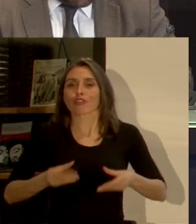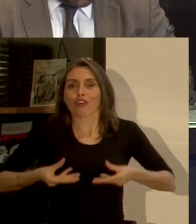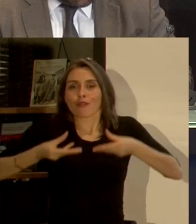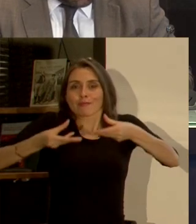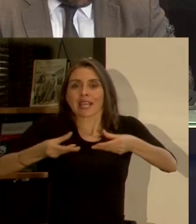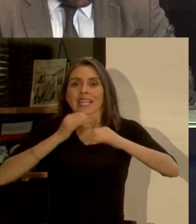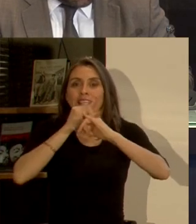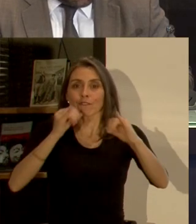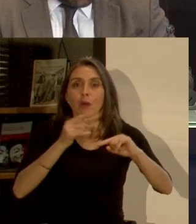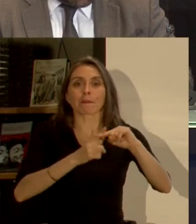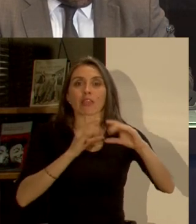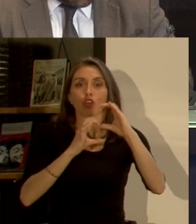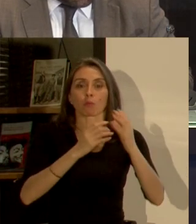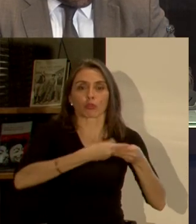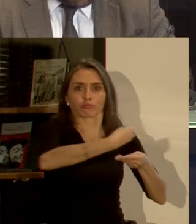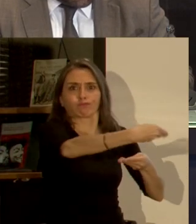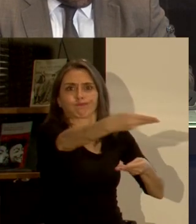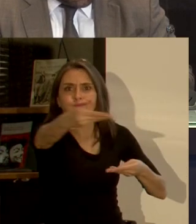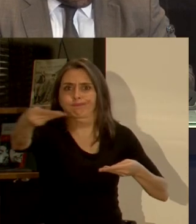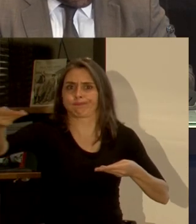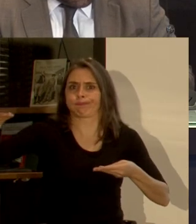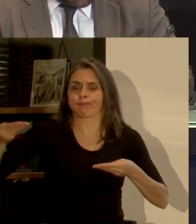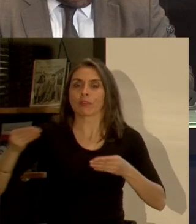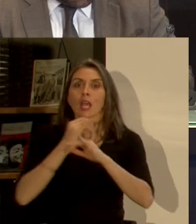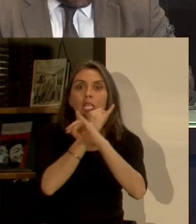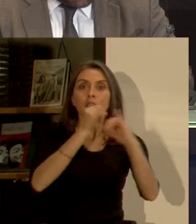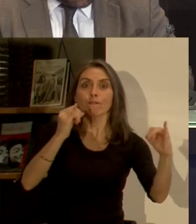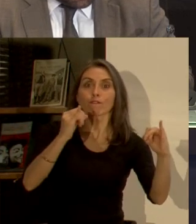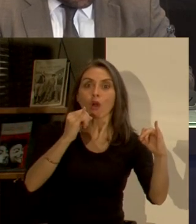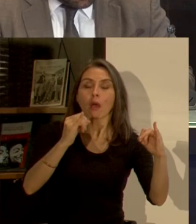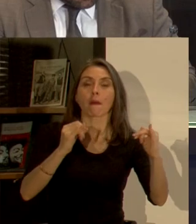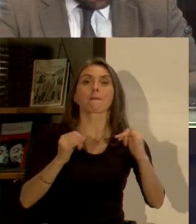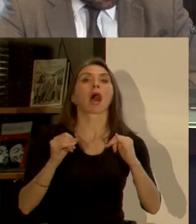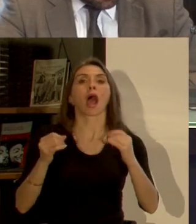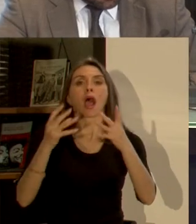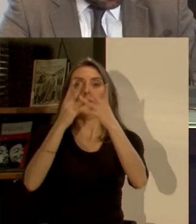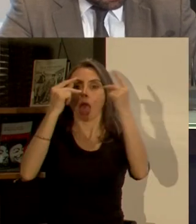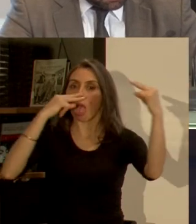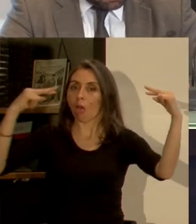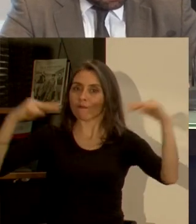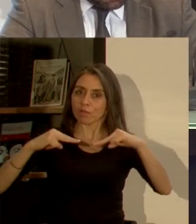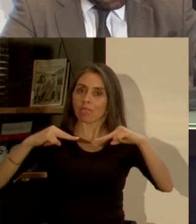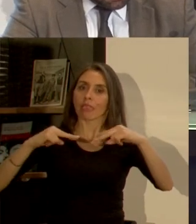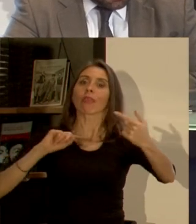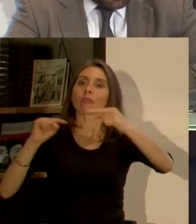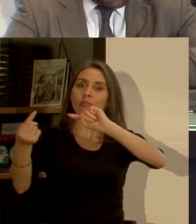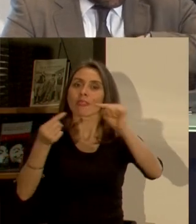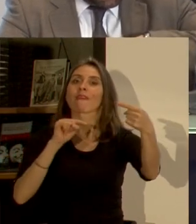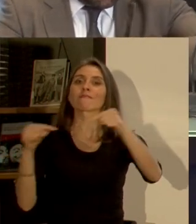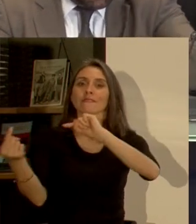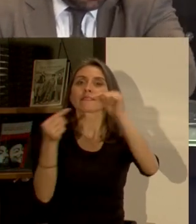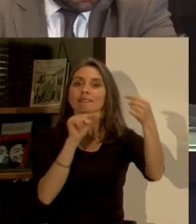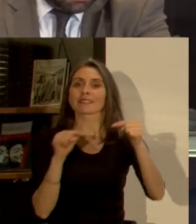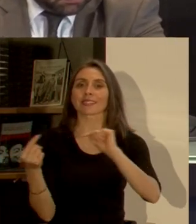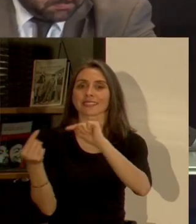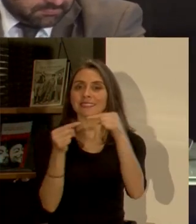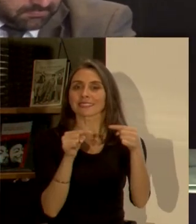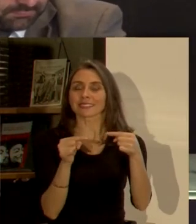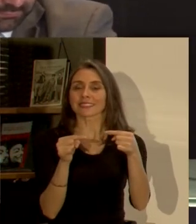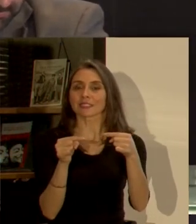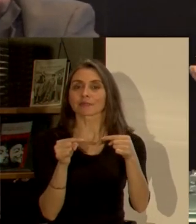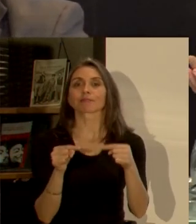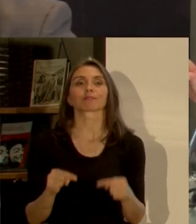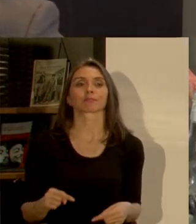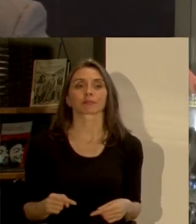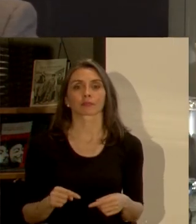medios de comunicación les entrega la información eso ha llevado a un debate más transparente y por lo tanto ha habido